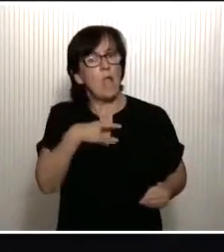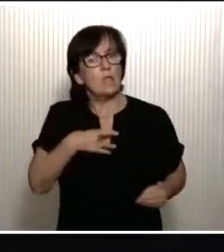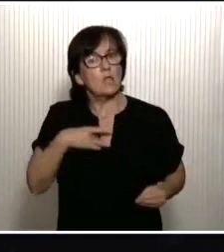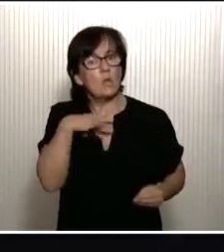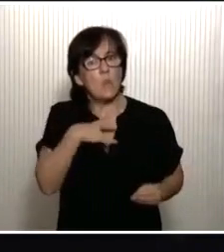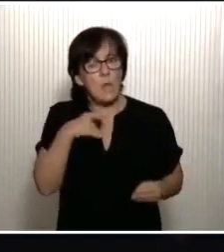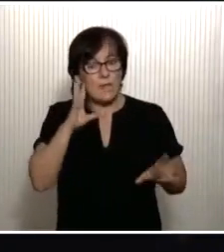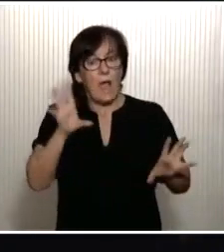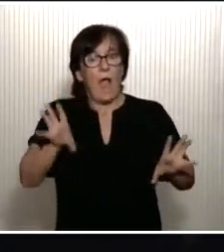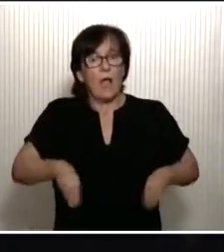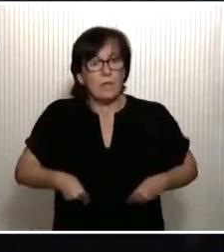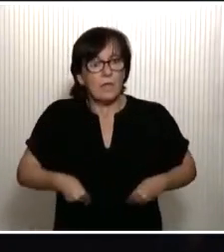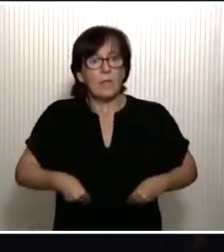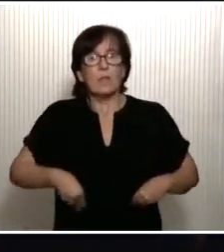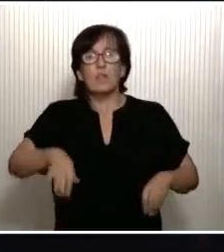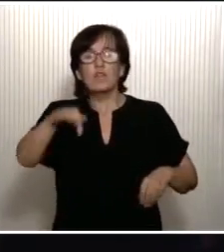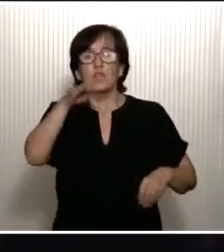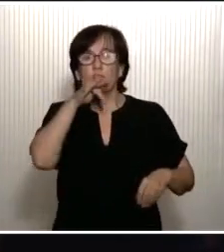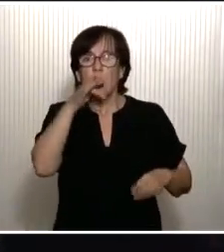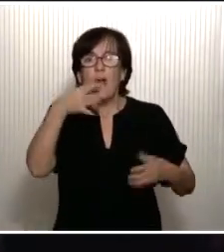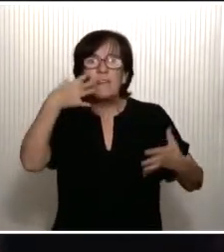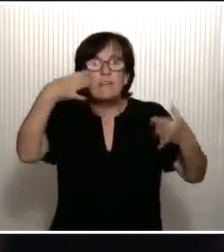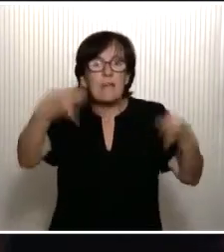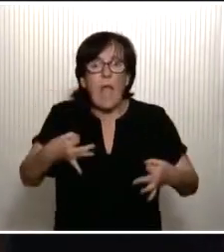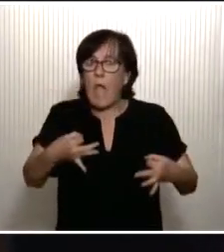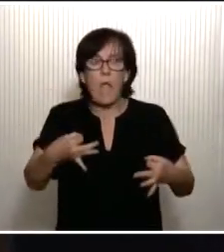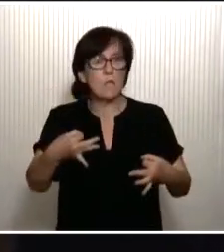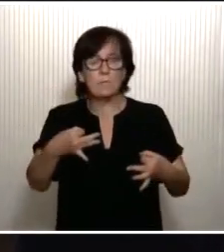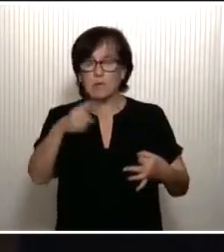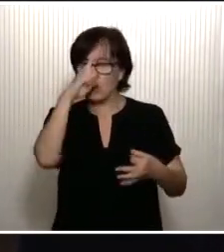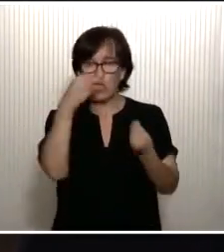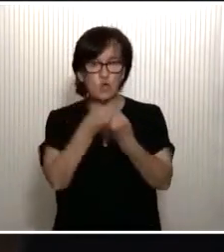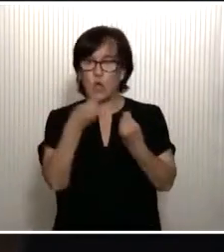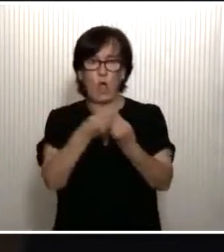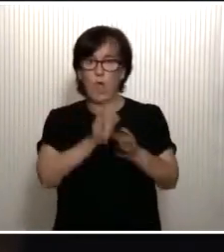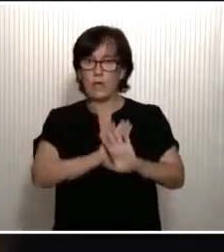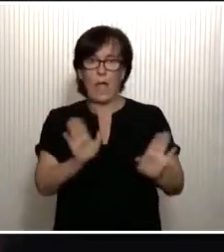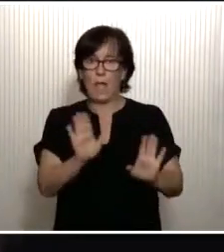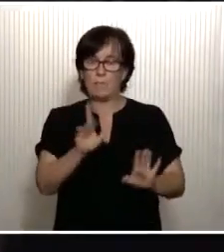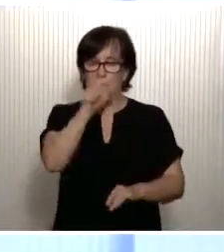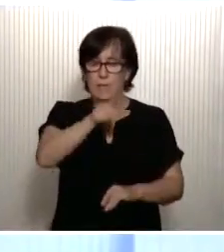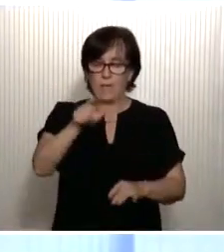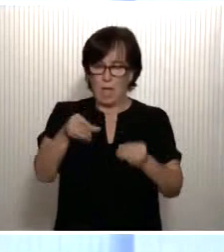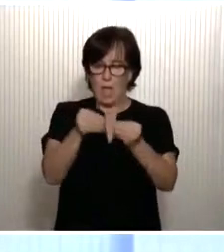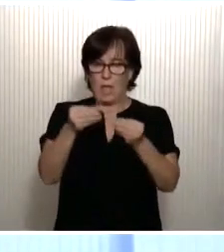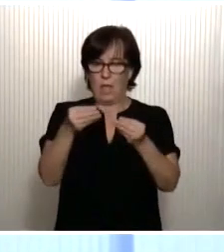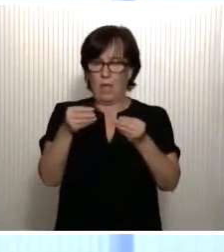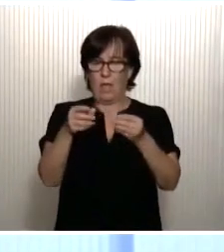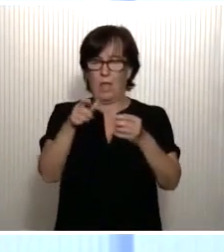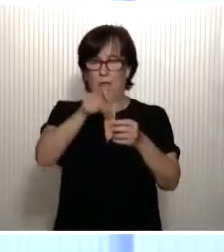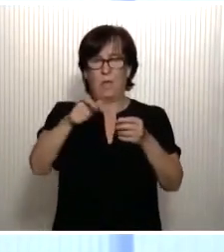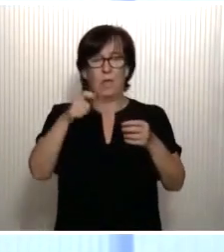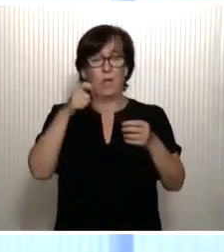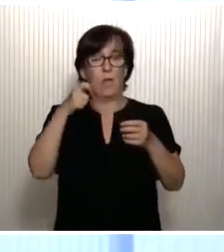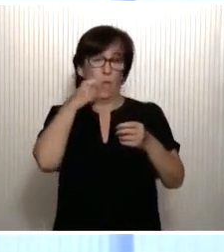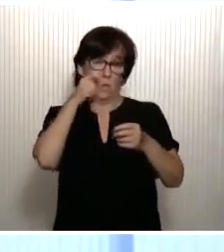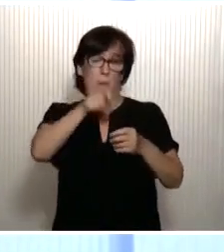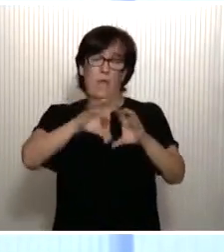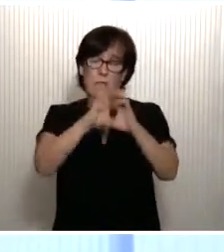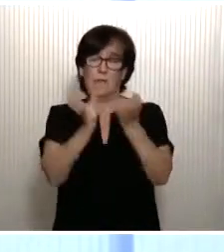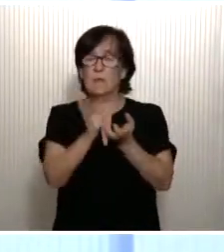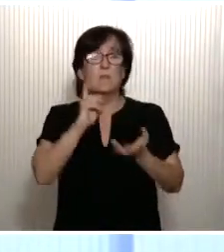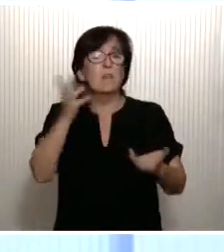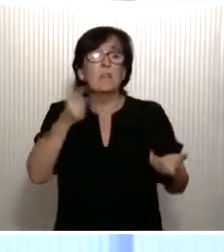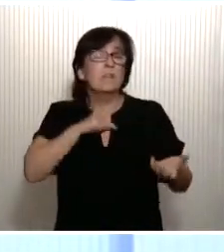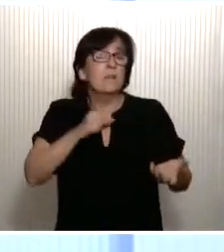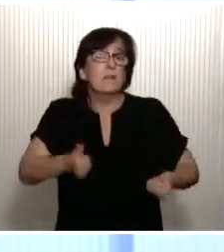aceptar, aun que sea real todo esto que nos está sucediendo al conjunto de la humanidad. Pero no tenemos otra opción. No